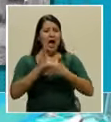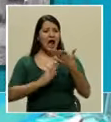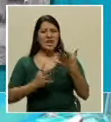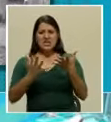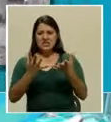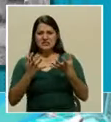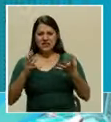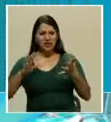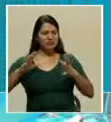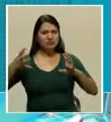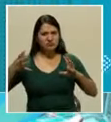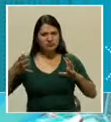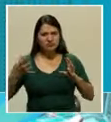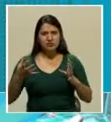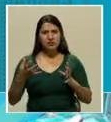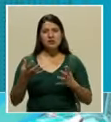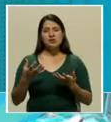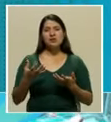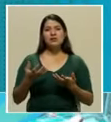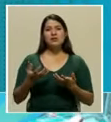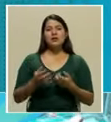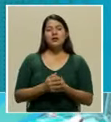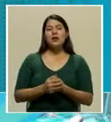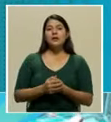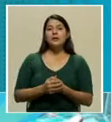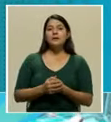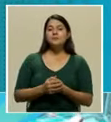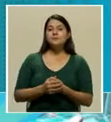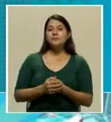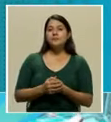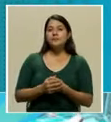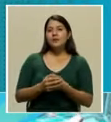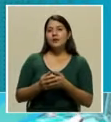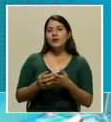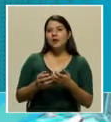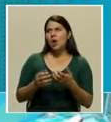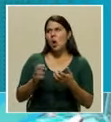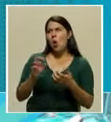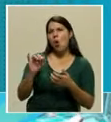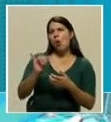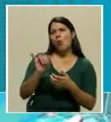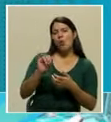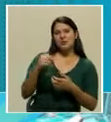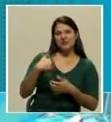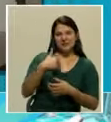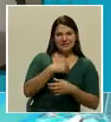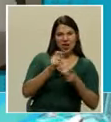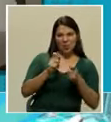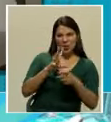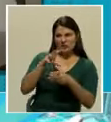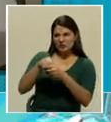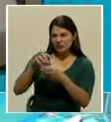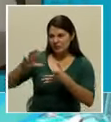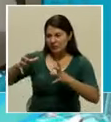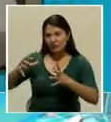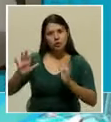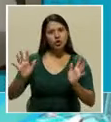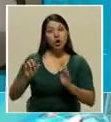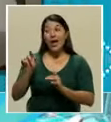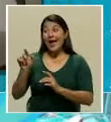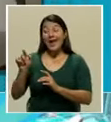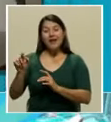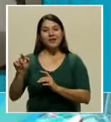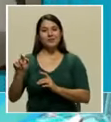del Ministerio de Educación. Él era el creador del sueño,